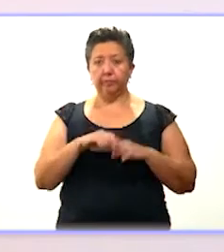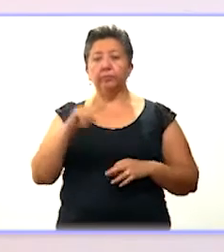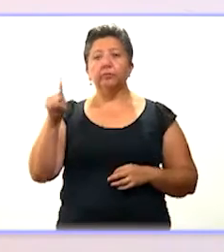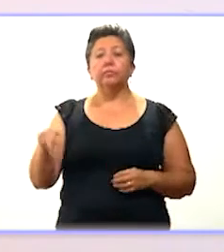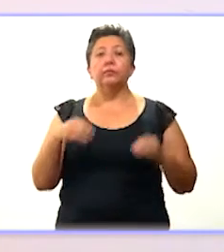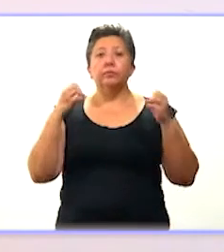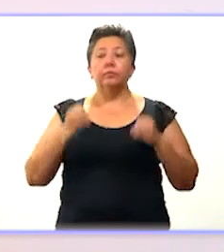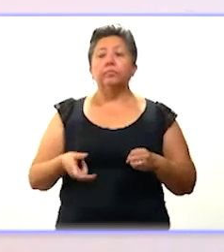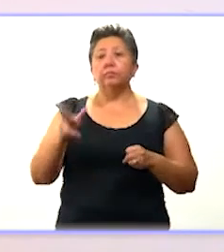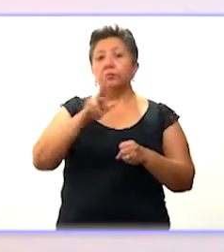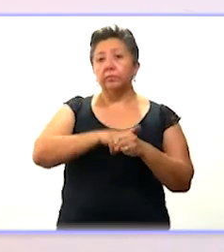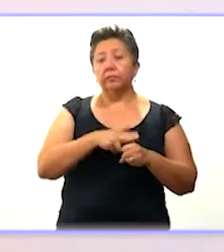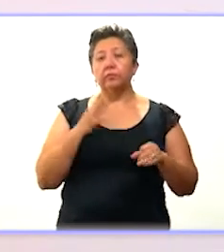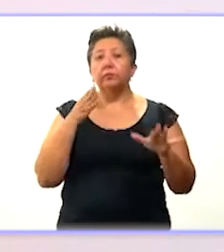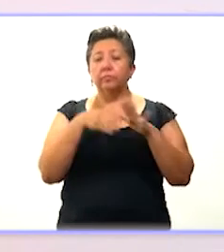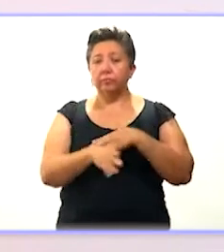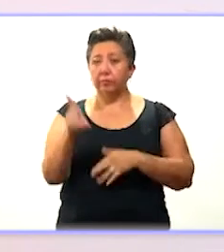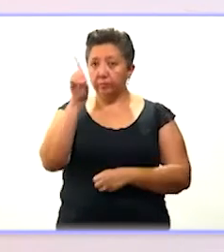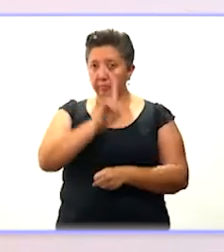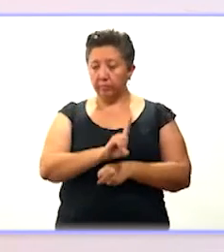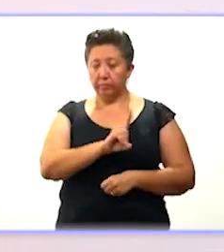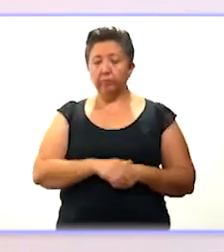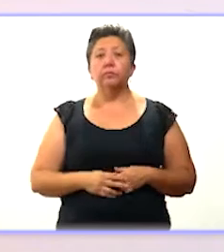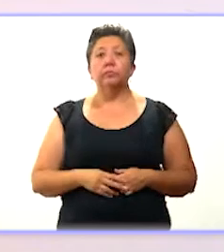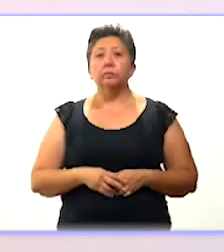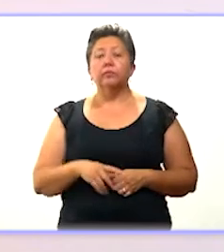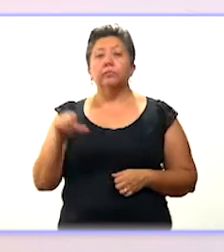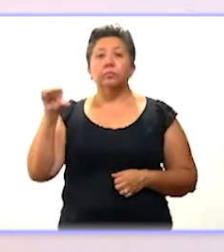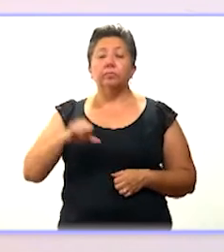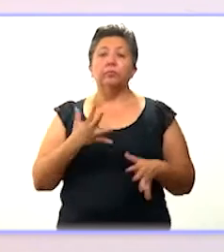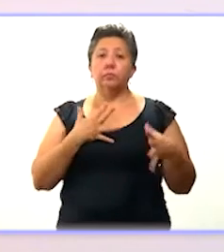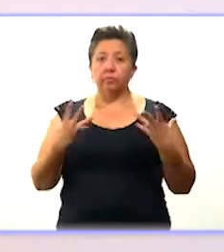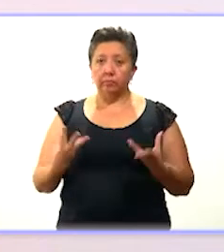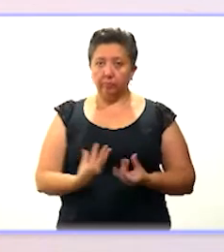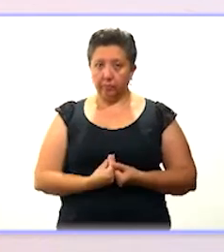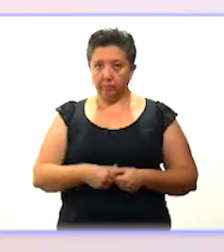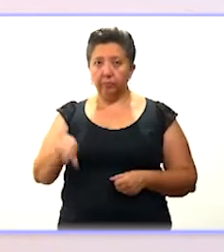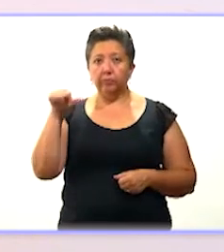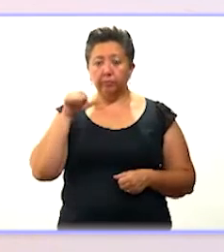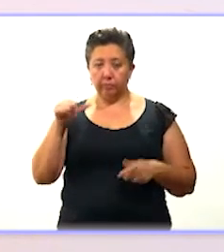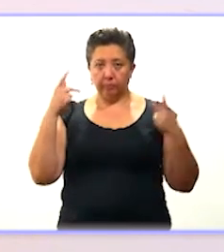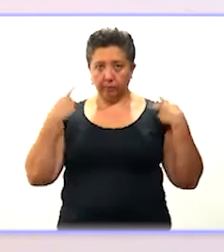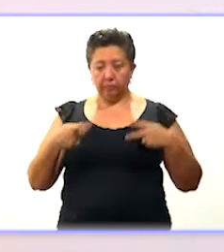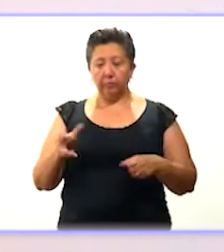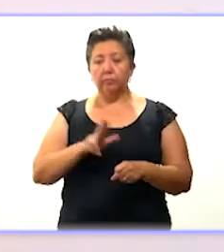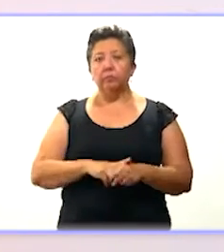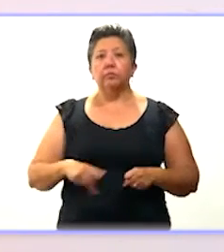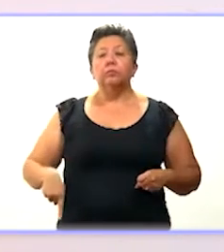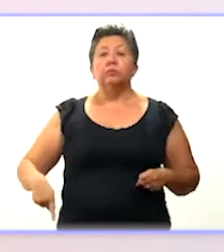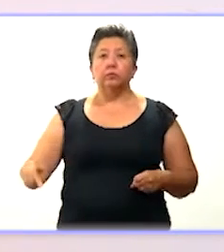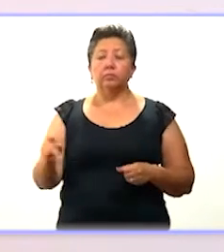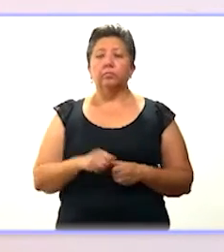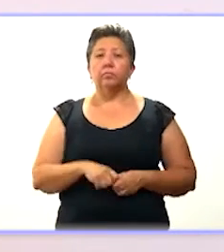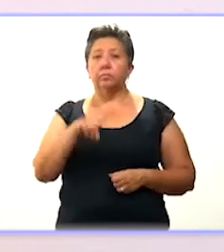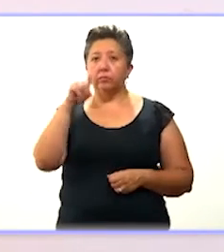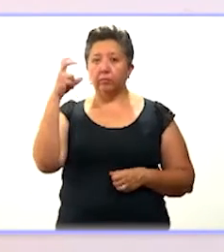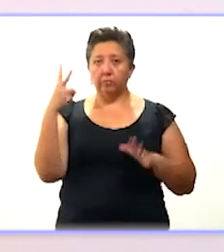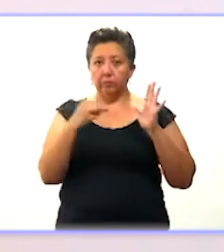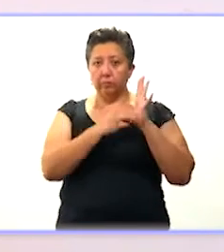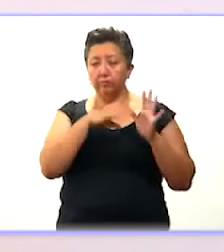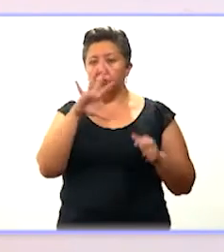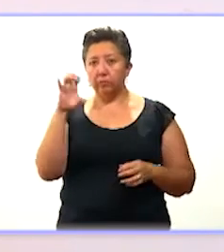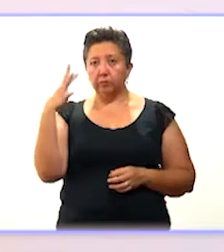más importantes son la ocupación hospitalaria y los ingresos diarios. El día de hoy, tenemos 16 pacientes en hospitales públicos. 102